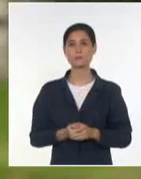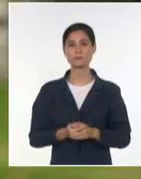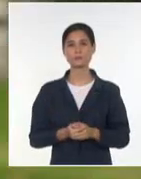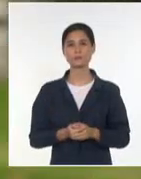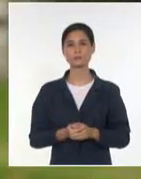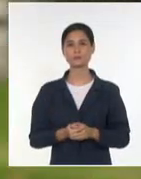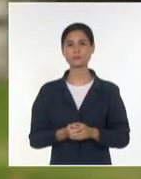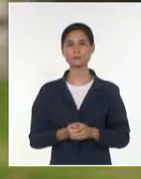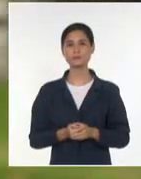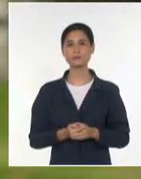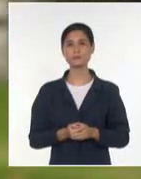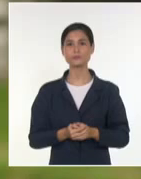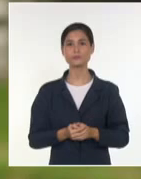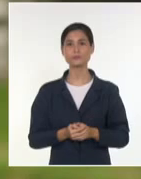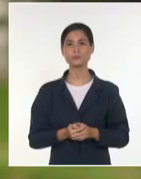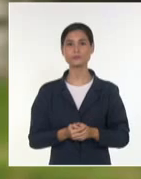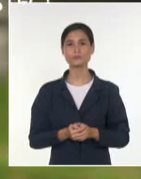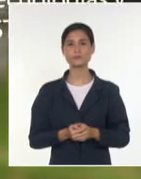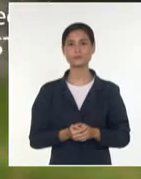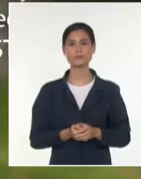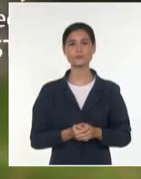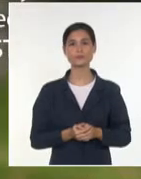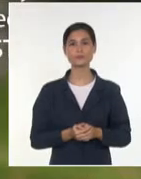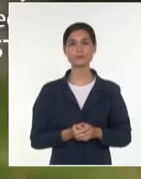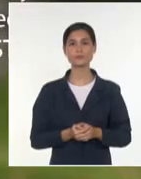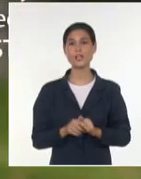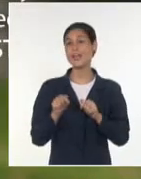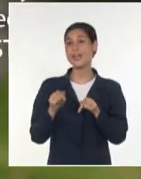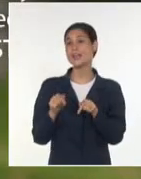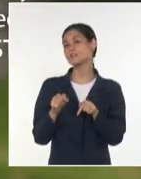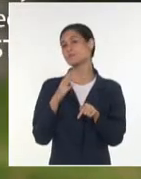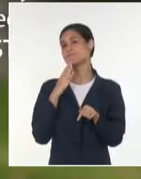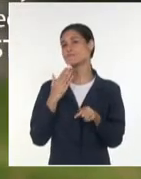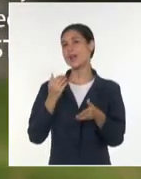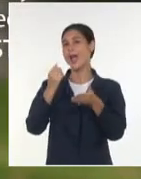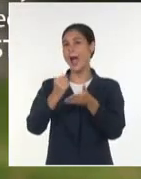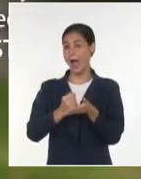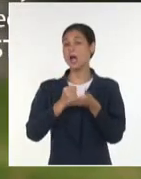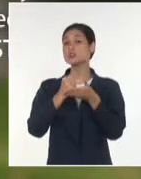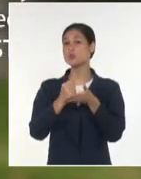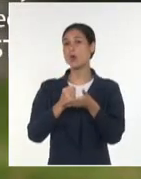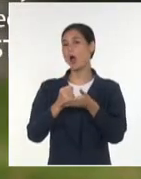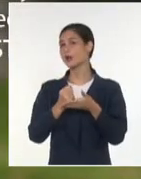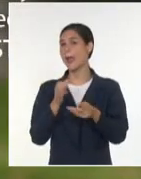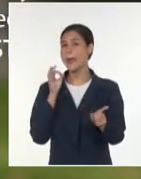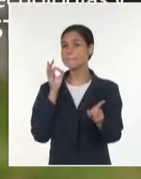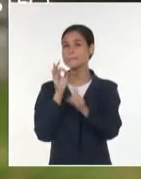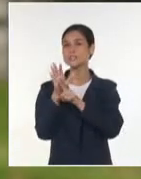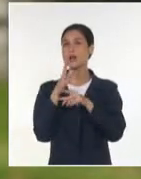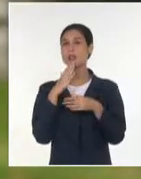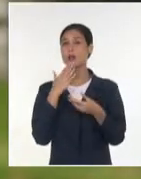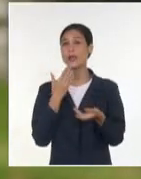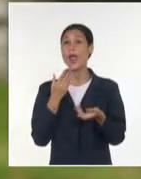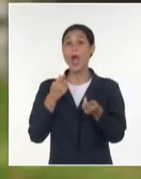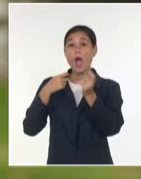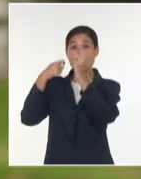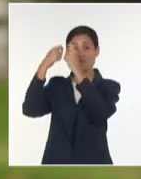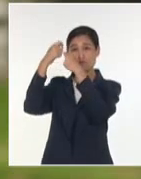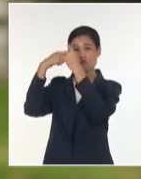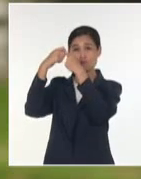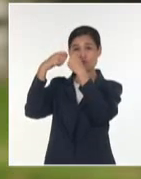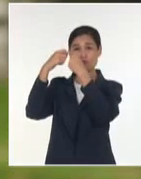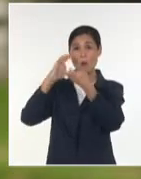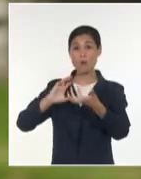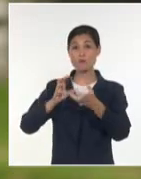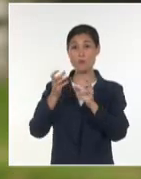Esto nos deja un estado que ya podemos entonces comenzar a trabajar para la predicción de las cirugías refractivas que